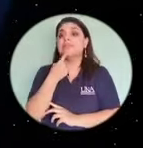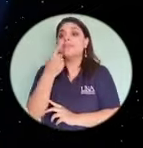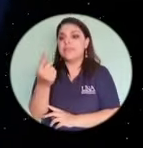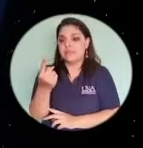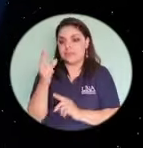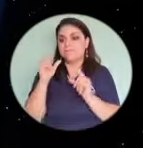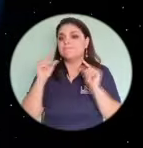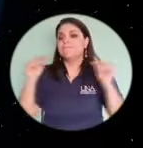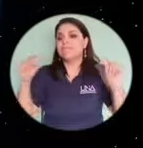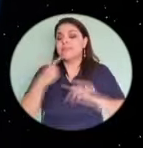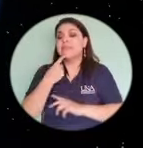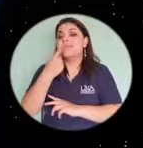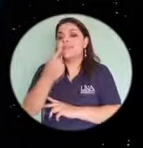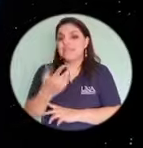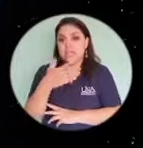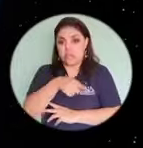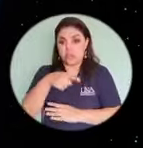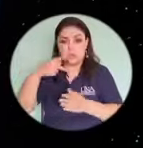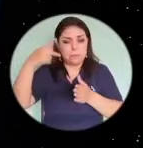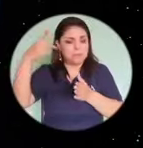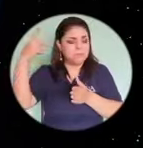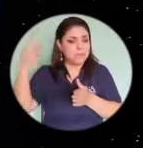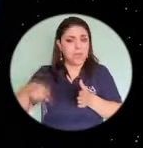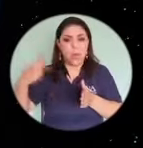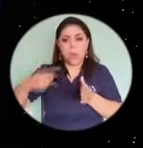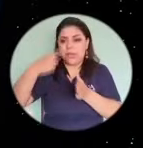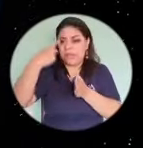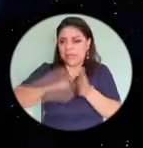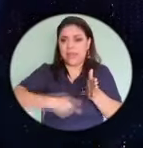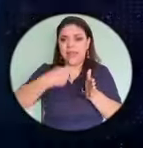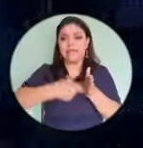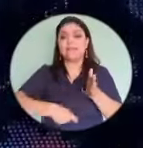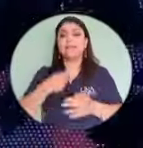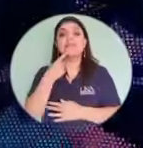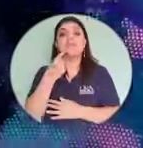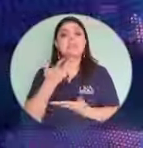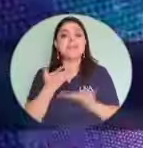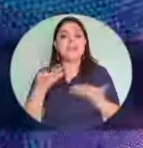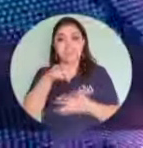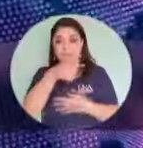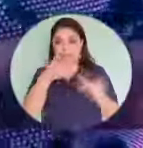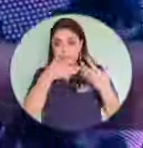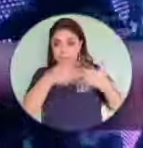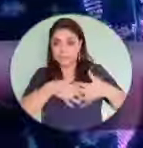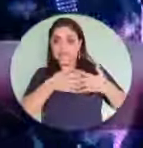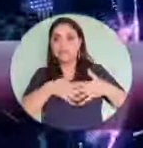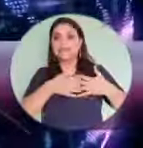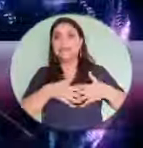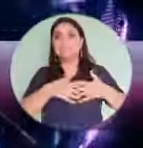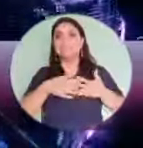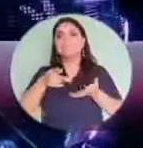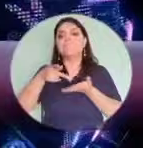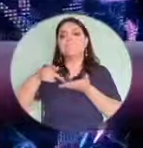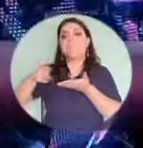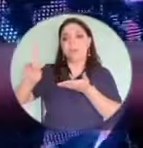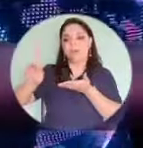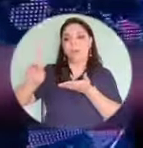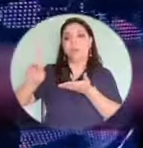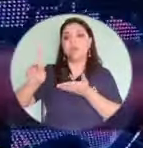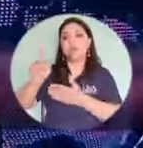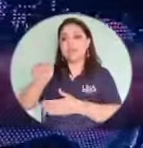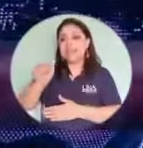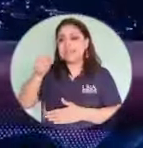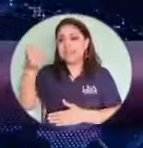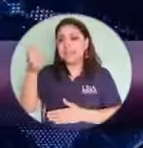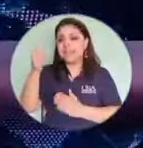más gravoso porque es los nuevos mecanismos de chantaje que tienen los delincuentes, se especula que la empresa incluso pagó hasta un monto de